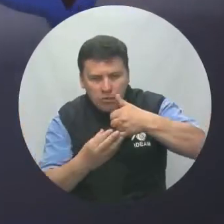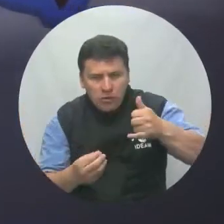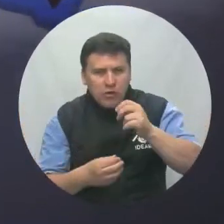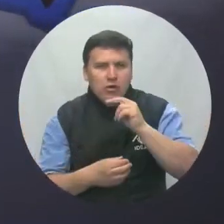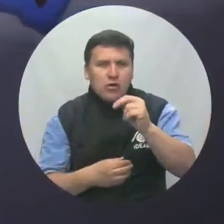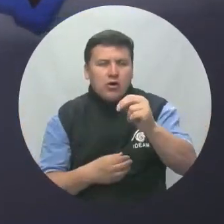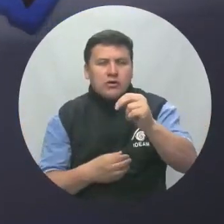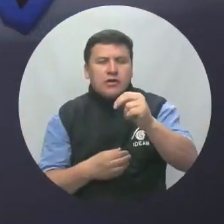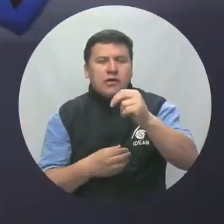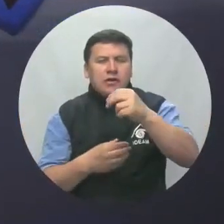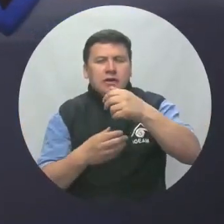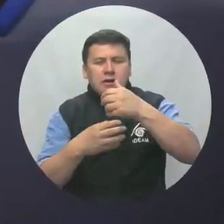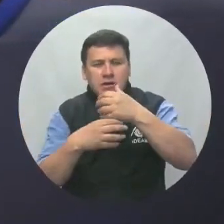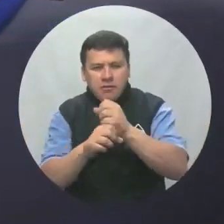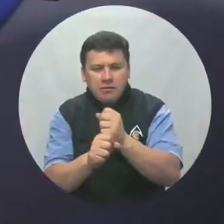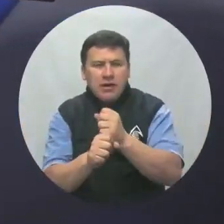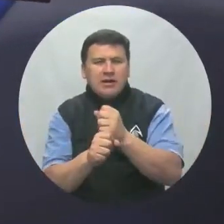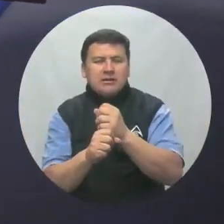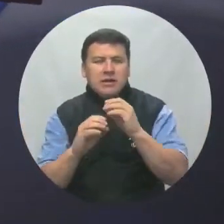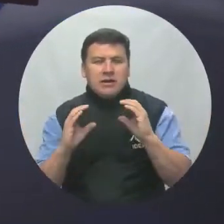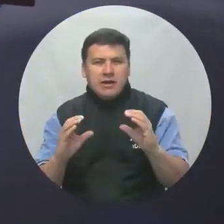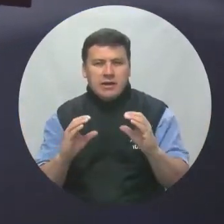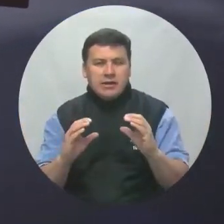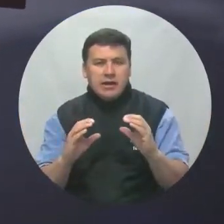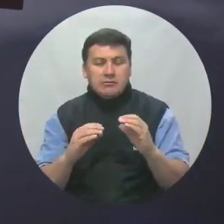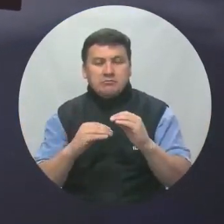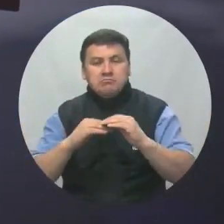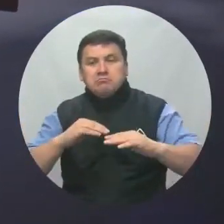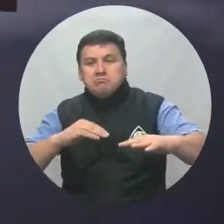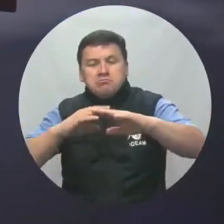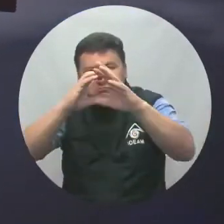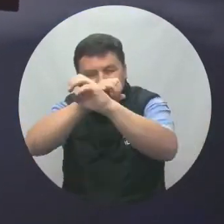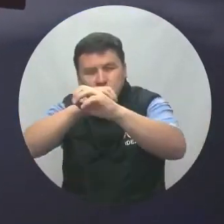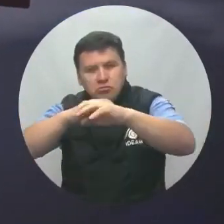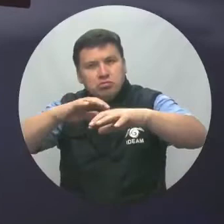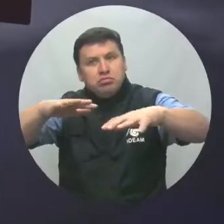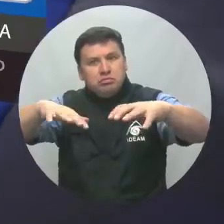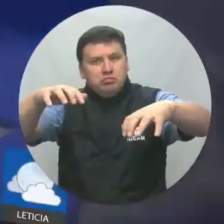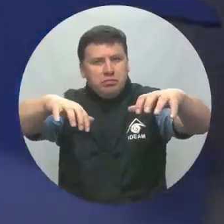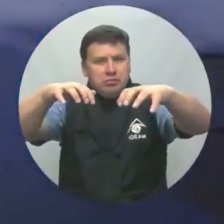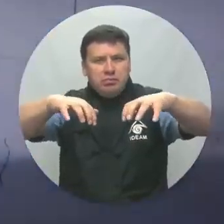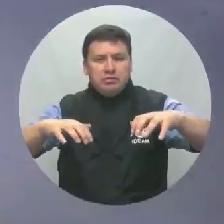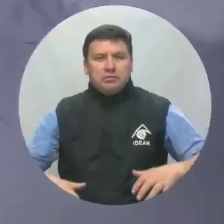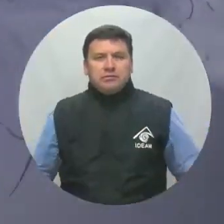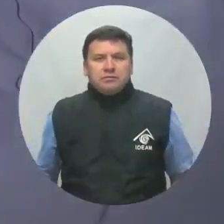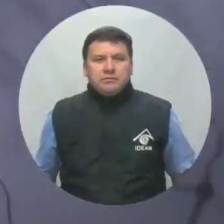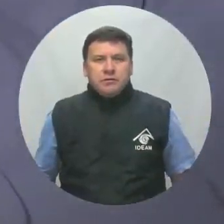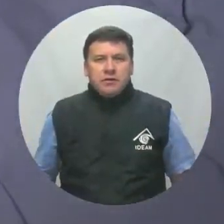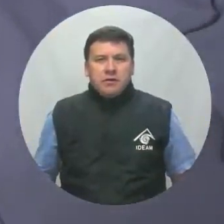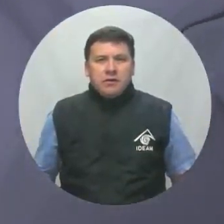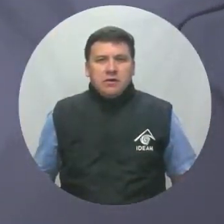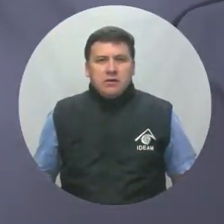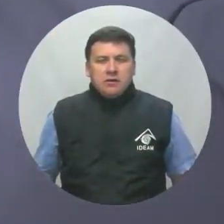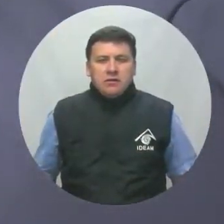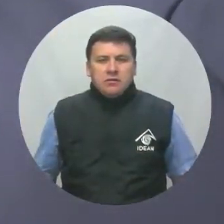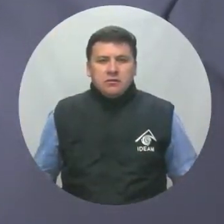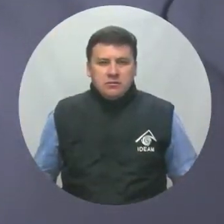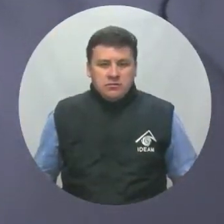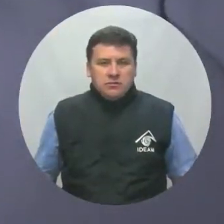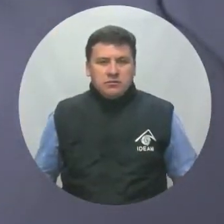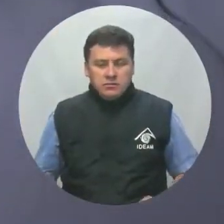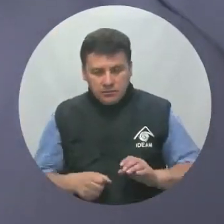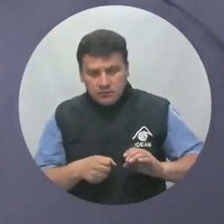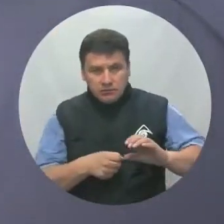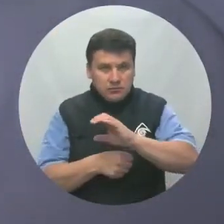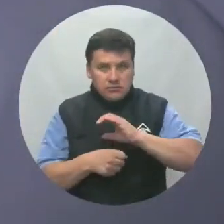con precipitaciones en áreas del Amazonas, Caquetá y Guainía, el resto del área con nubosidad variada y predominio de tiempo seco. En la capital,